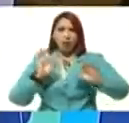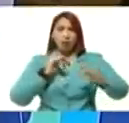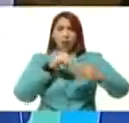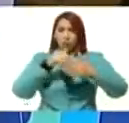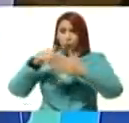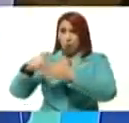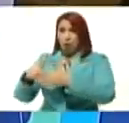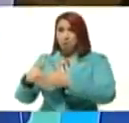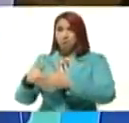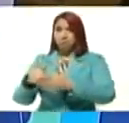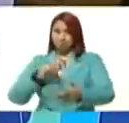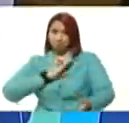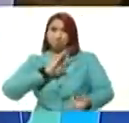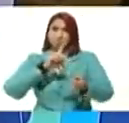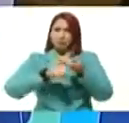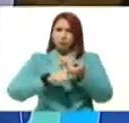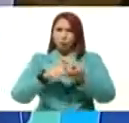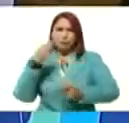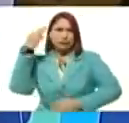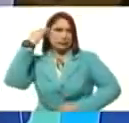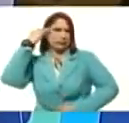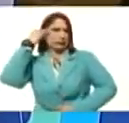ustedes saben, es una mente.